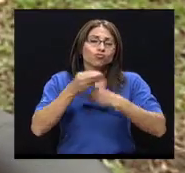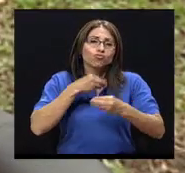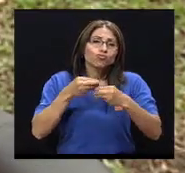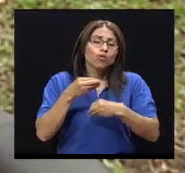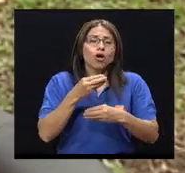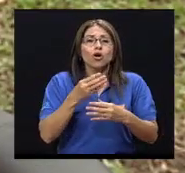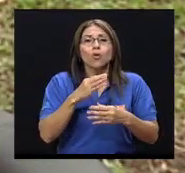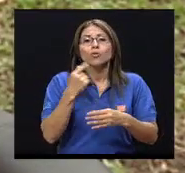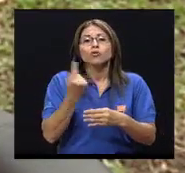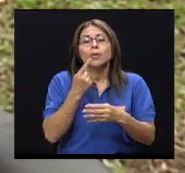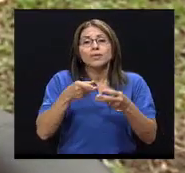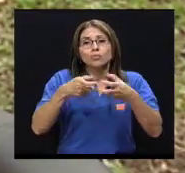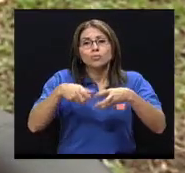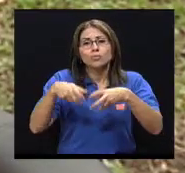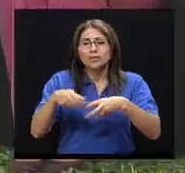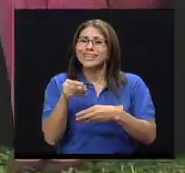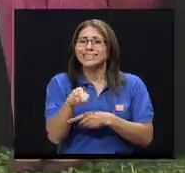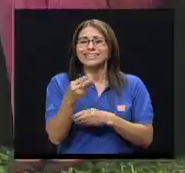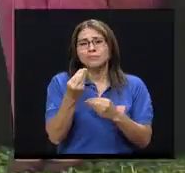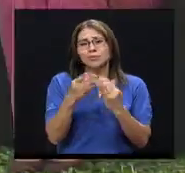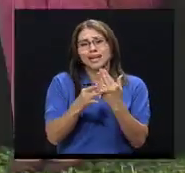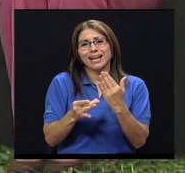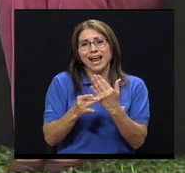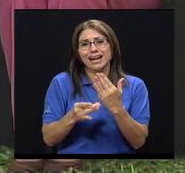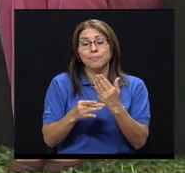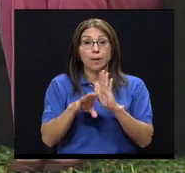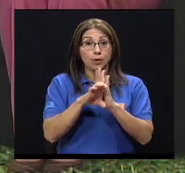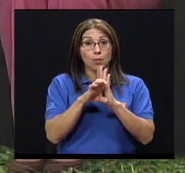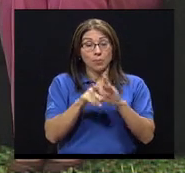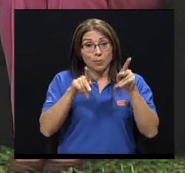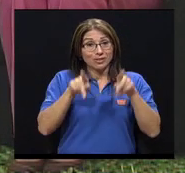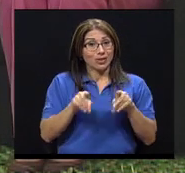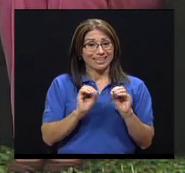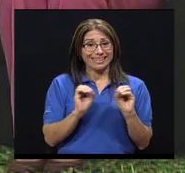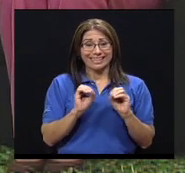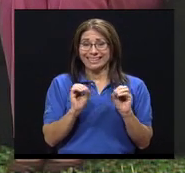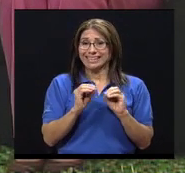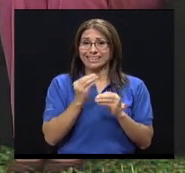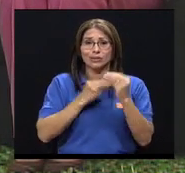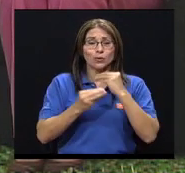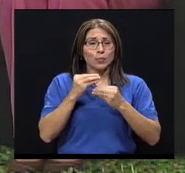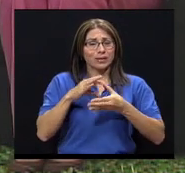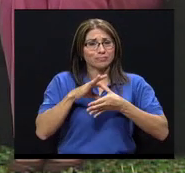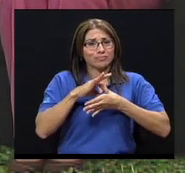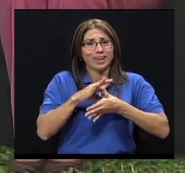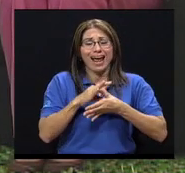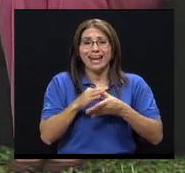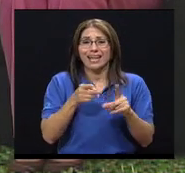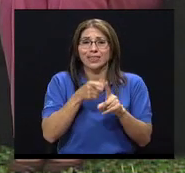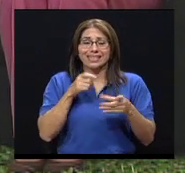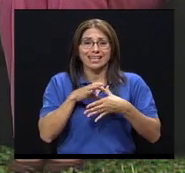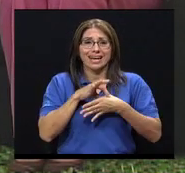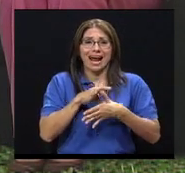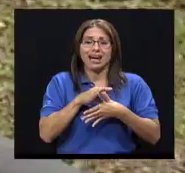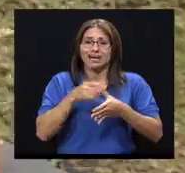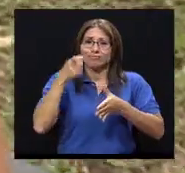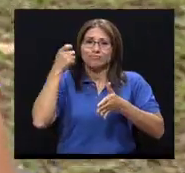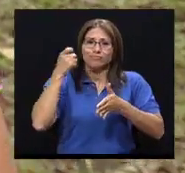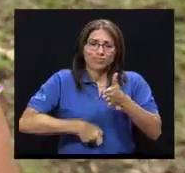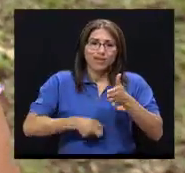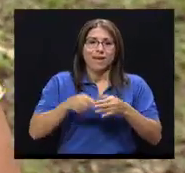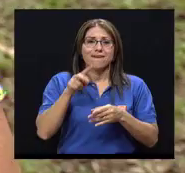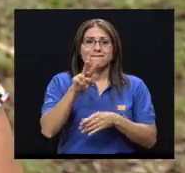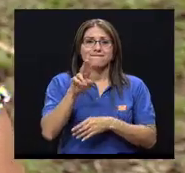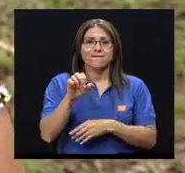grasa saturada, en colesterol y demás. Cuando es una alimentación vegana, por ejemplo, que son los vegetarianos estrictos, que llamamos, que